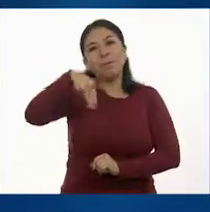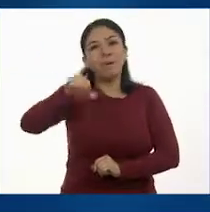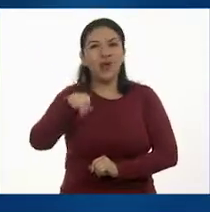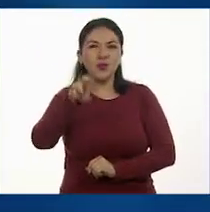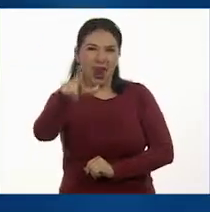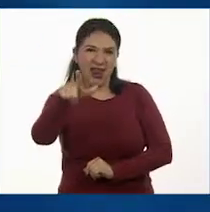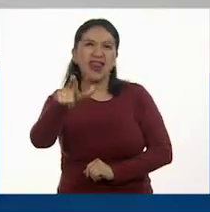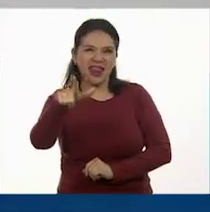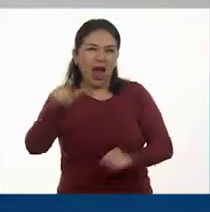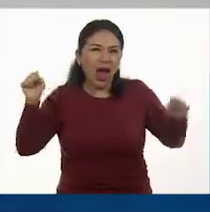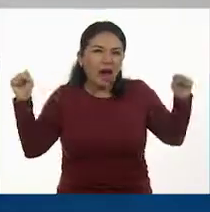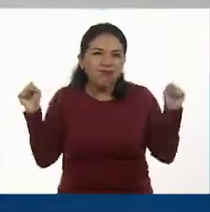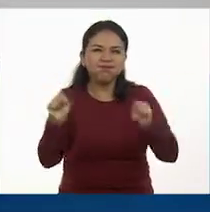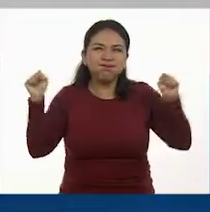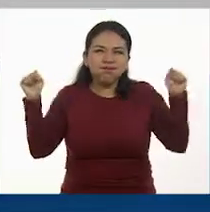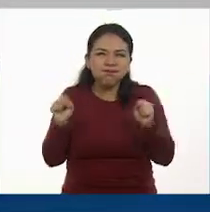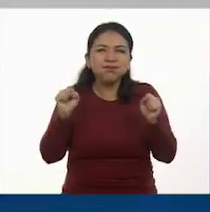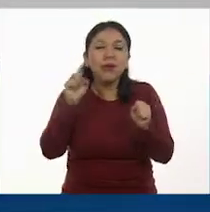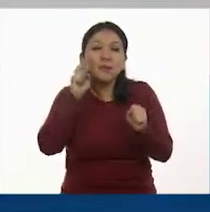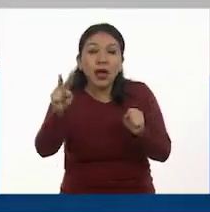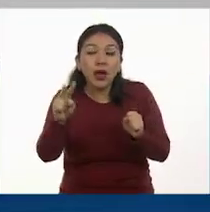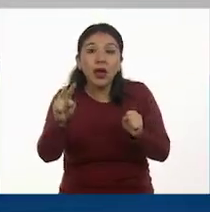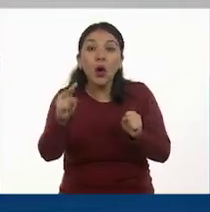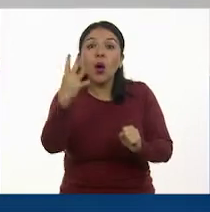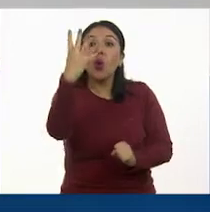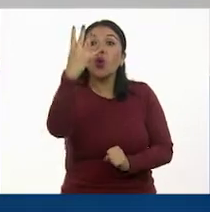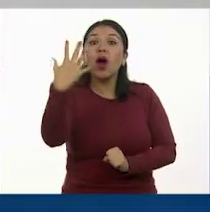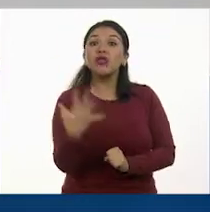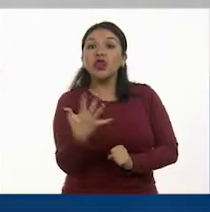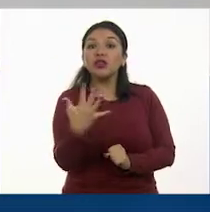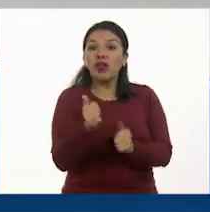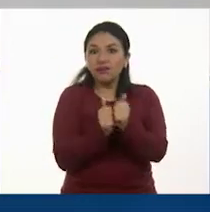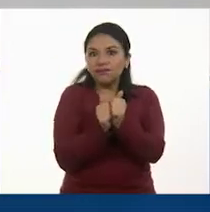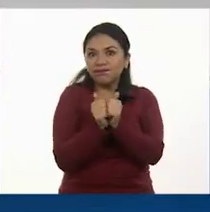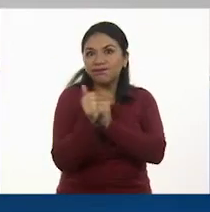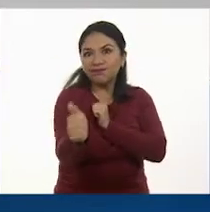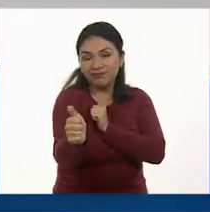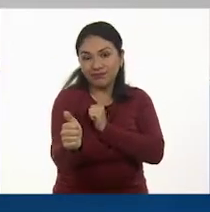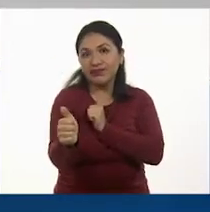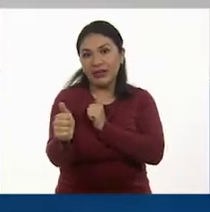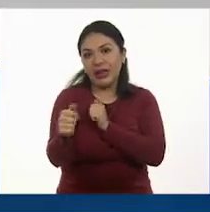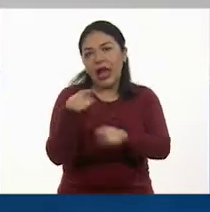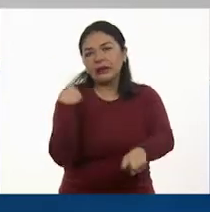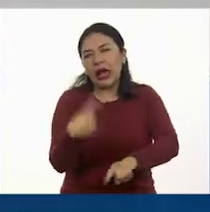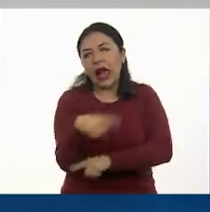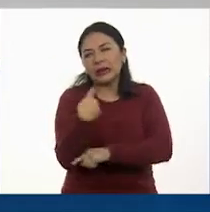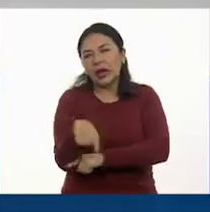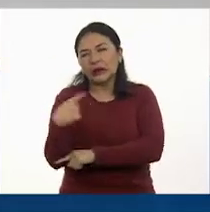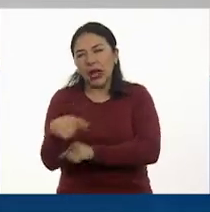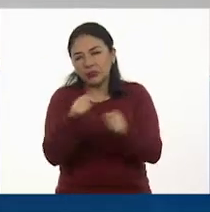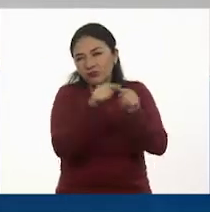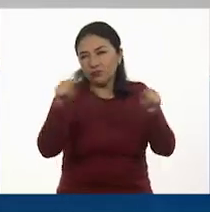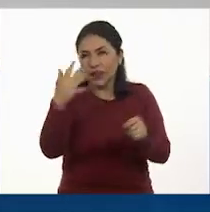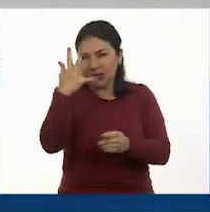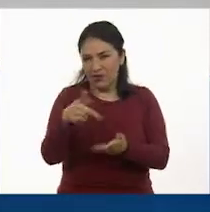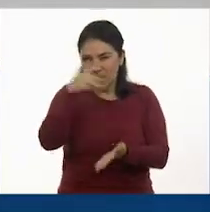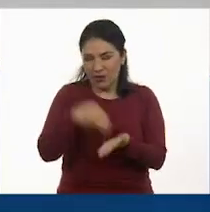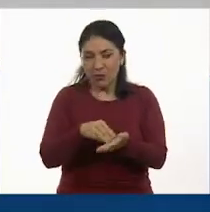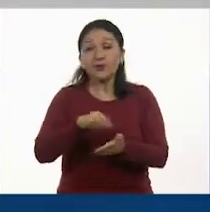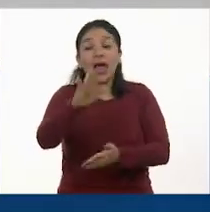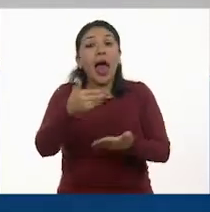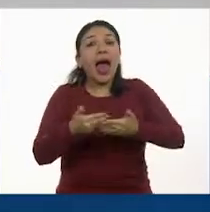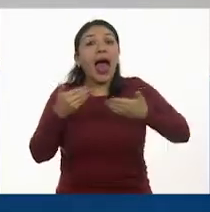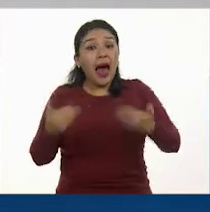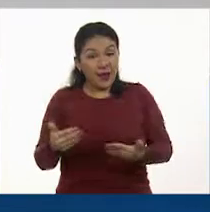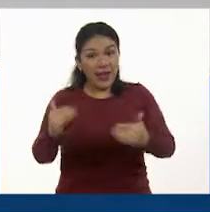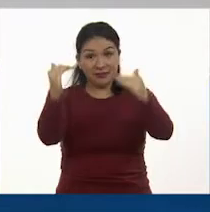Muy bien. Él ha recorrido cuatro, perdón, cuatro quintas partes del recorrido. Ahora, les propongo